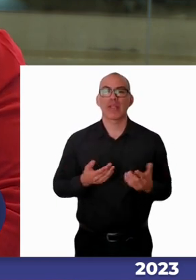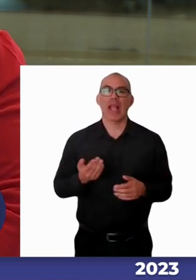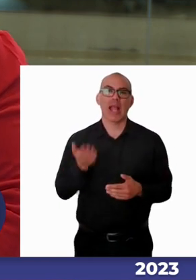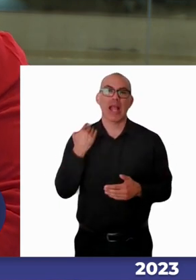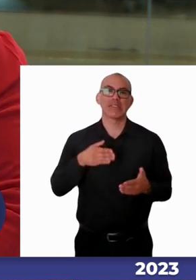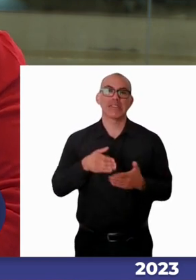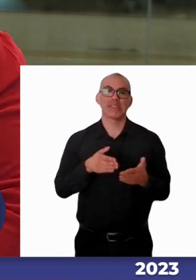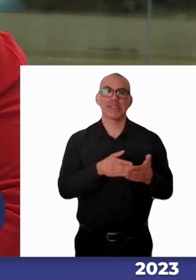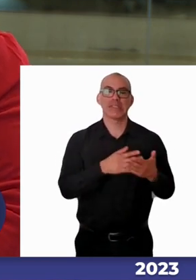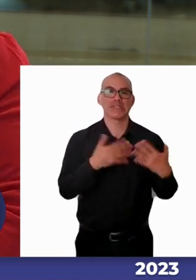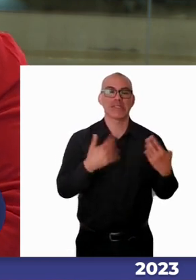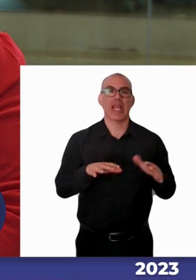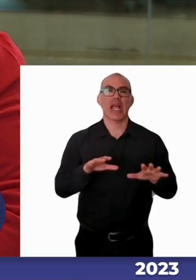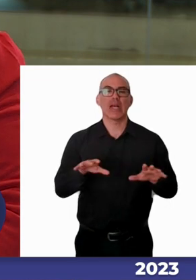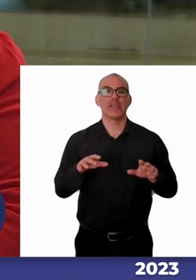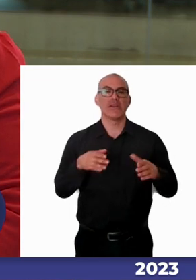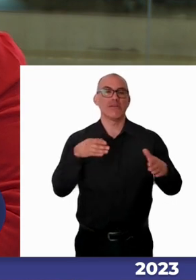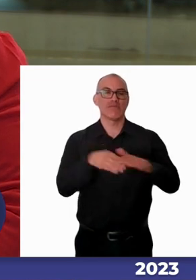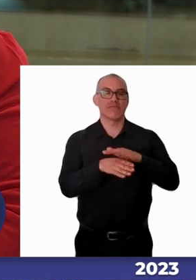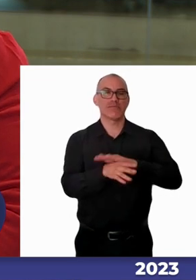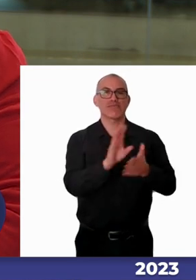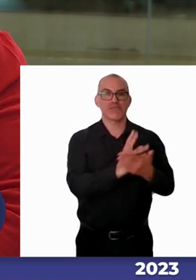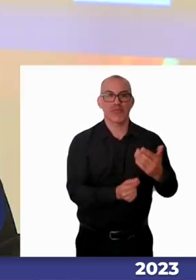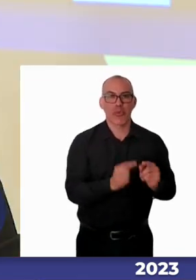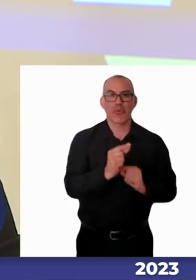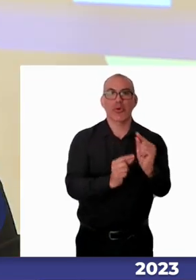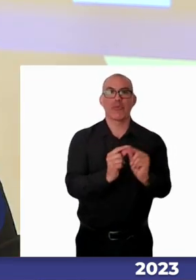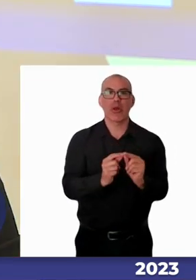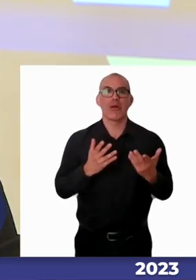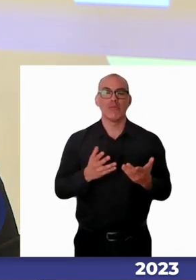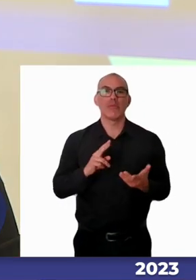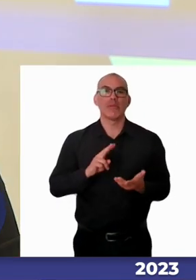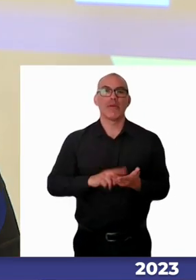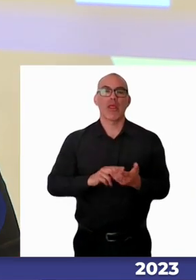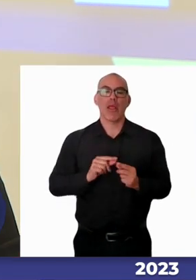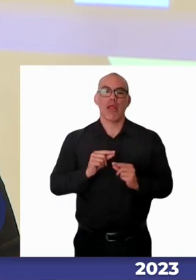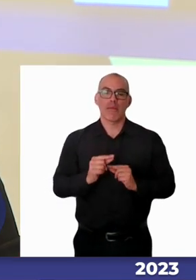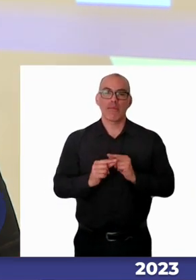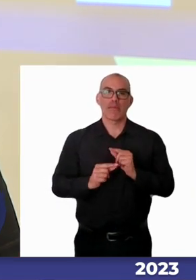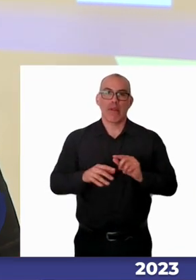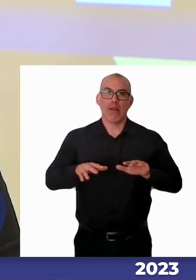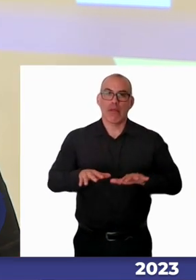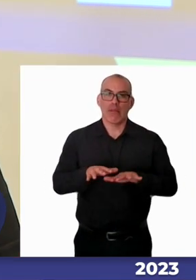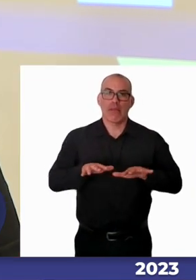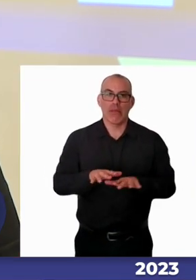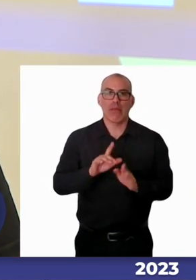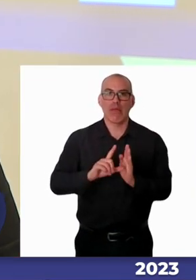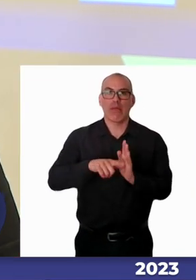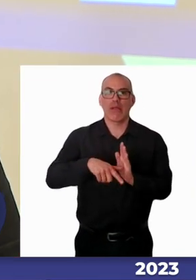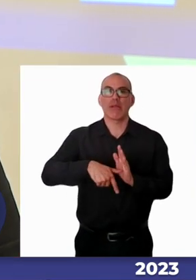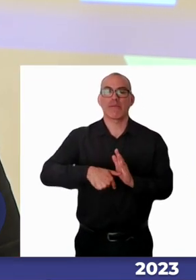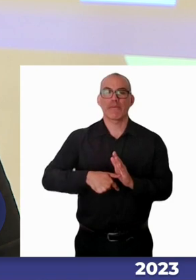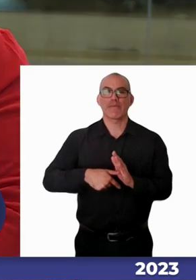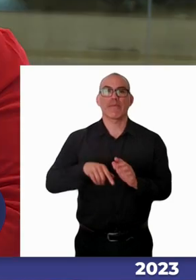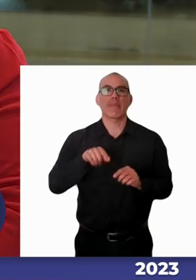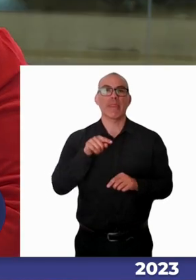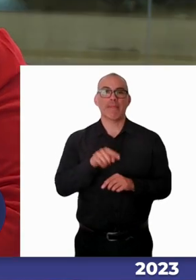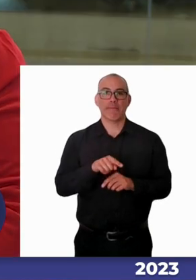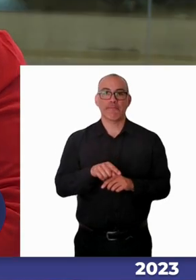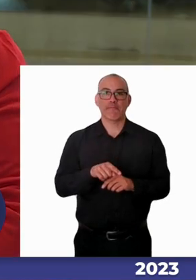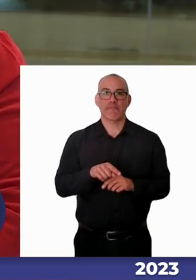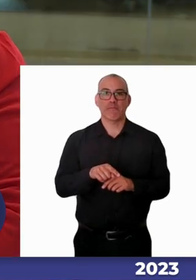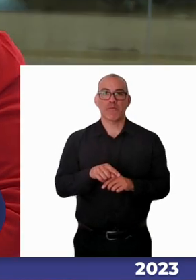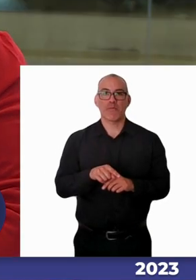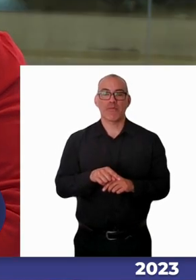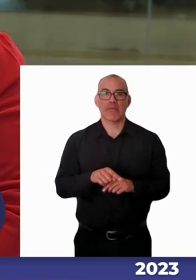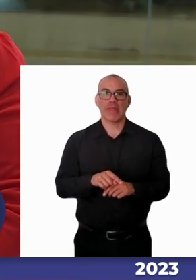levantando, pero eso se trabaja con mucho, eso se va levantando con mucho trabajo y eso, bueno, lamentablemente toca a nosotros